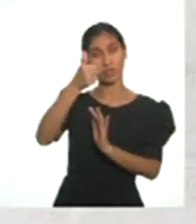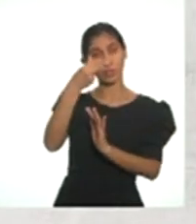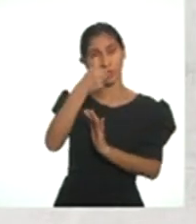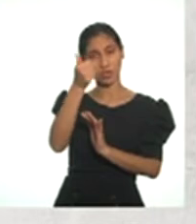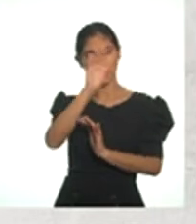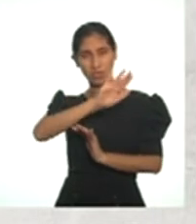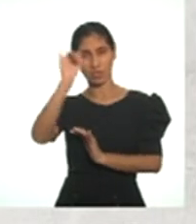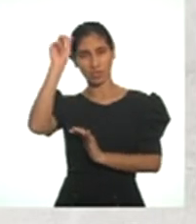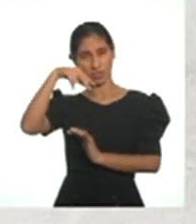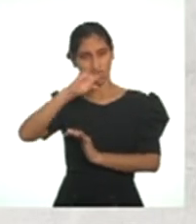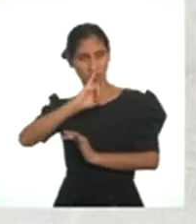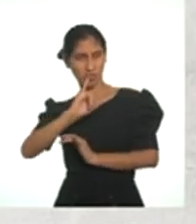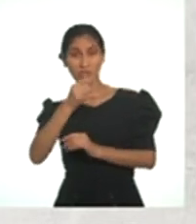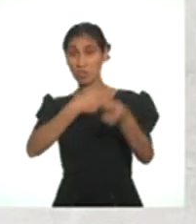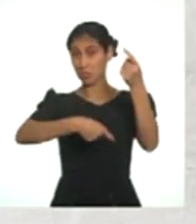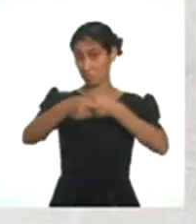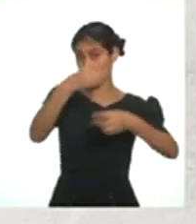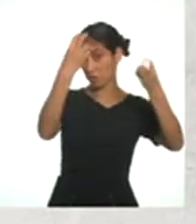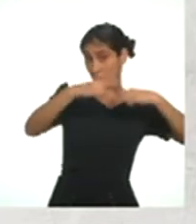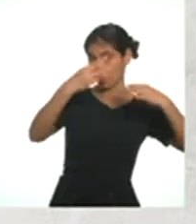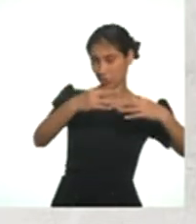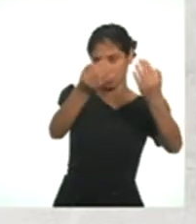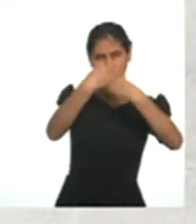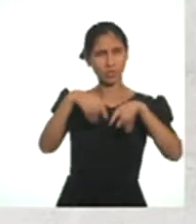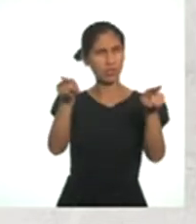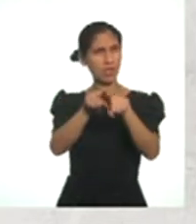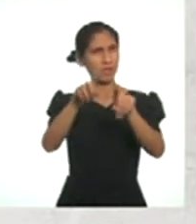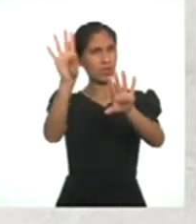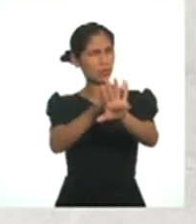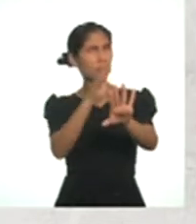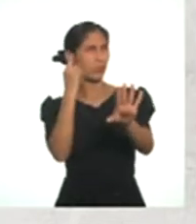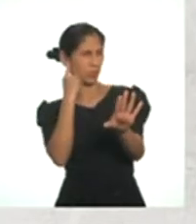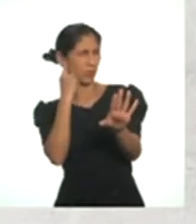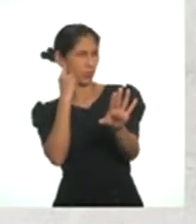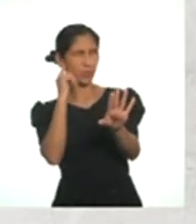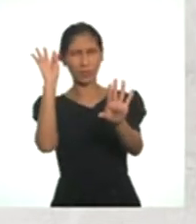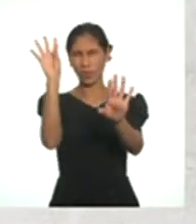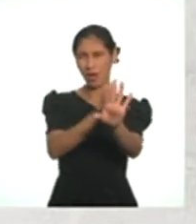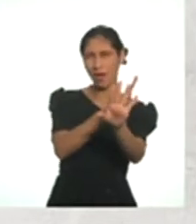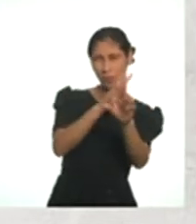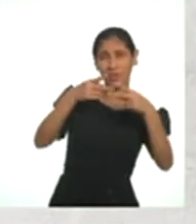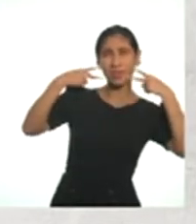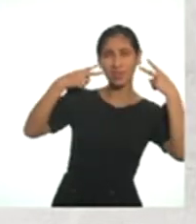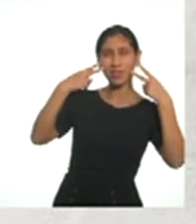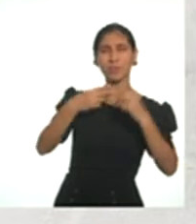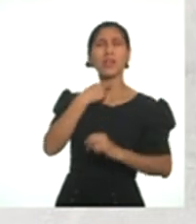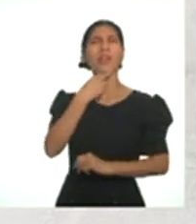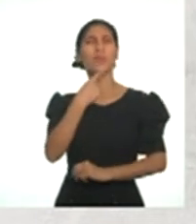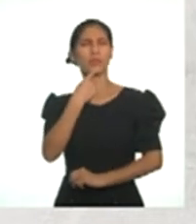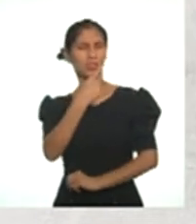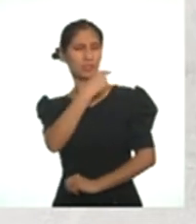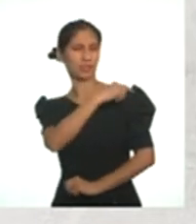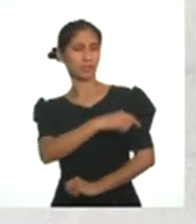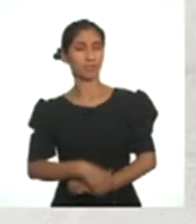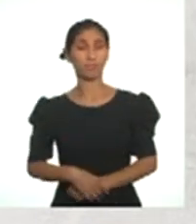Inchi que se ofrecen en el mercado. En el audio continúa la música amazónica. La voz en off de la locutora dice...